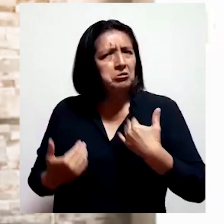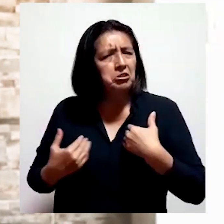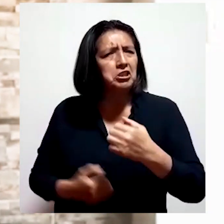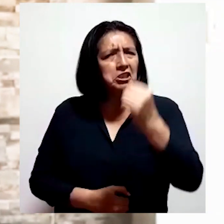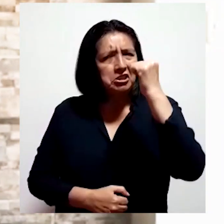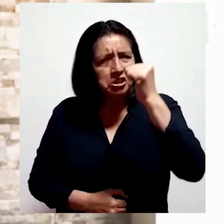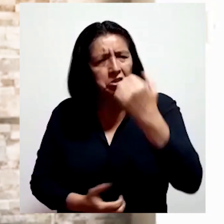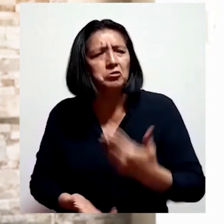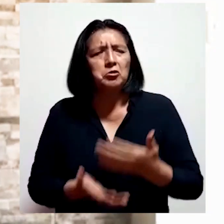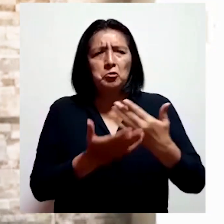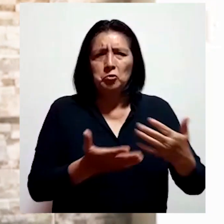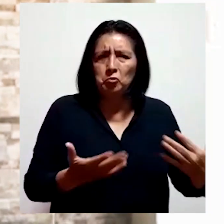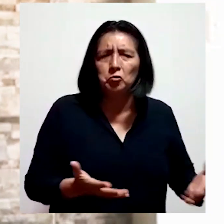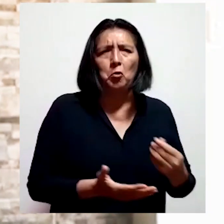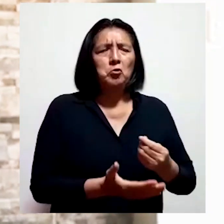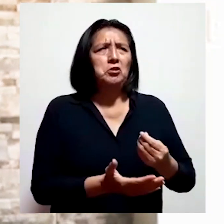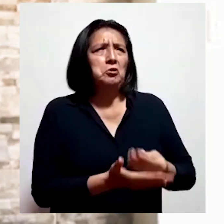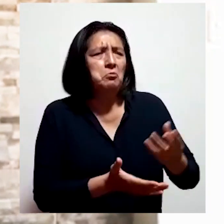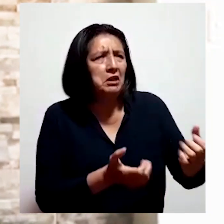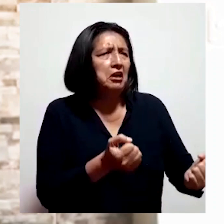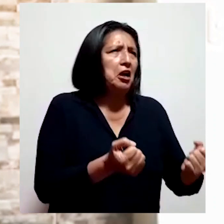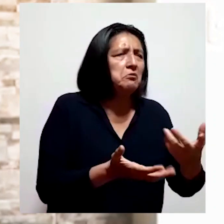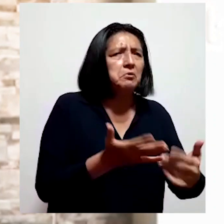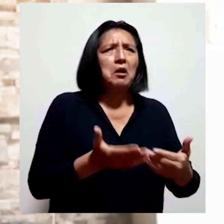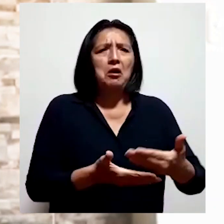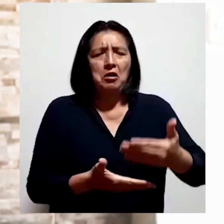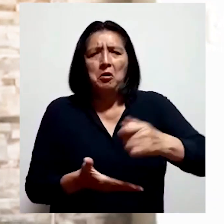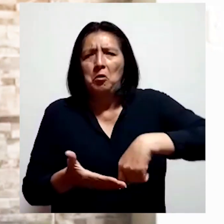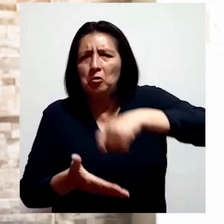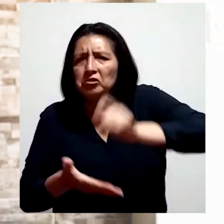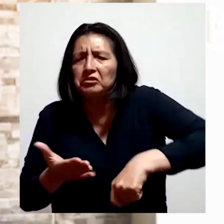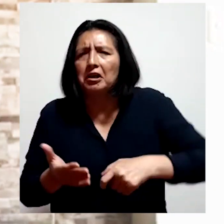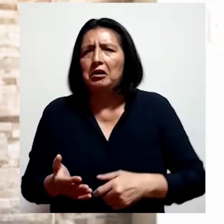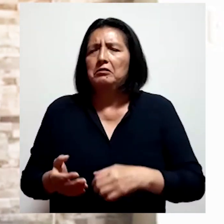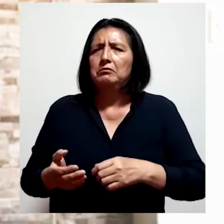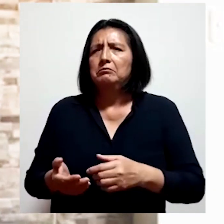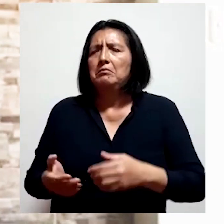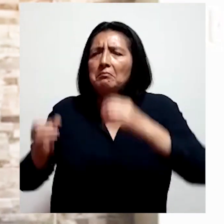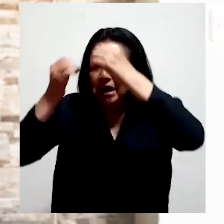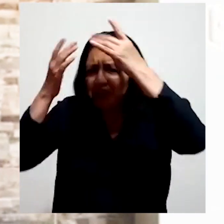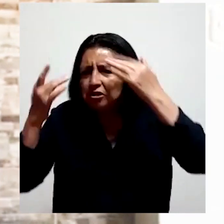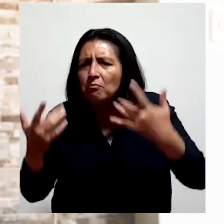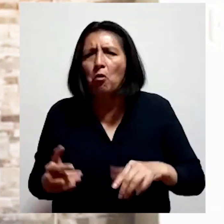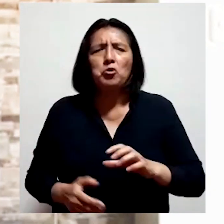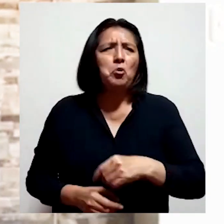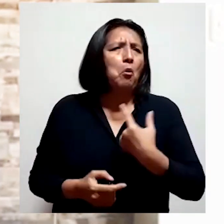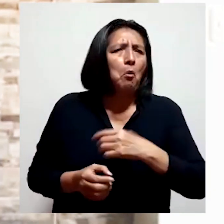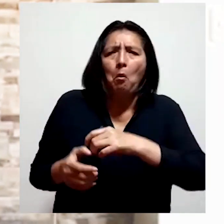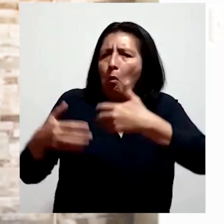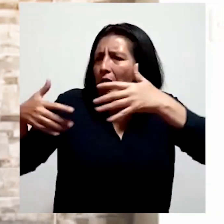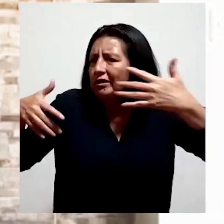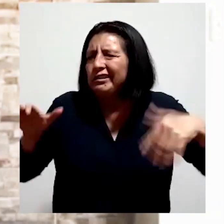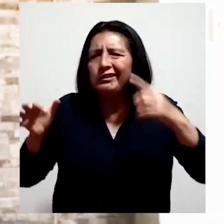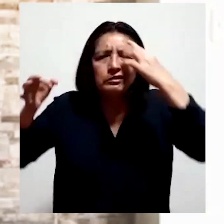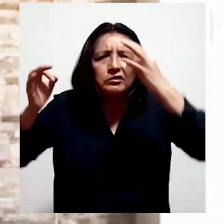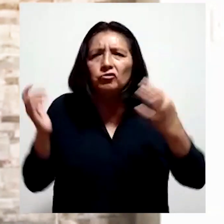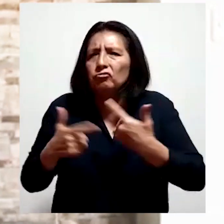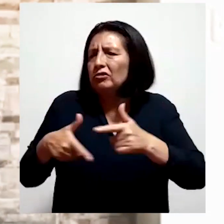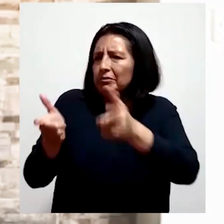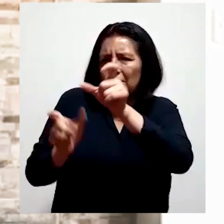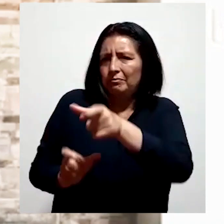gozan del derecho de disponer de su propiedad, contratar libremente, contraer matrimonio o tomar cualquier otra decisión libre.